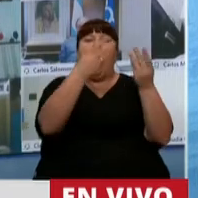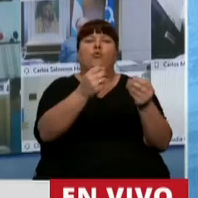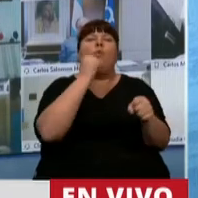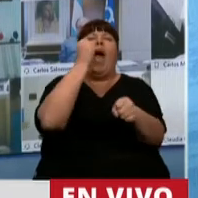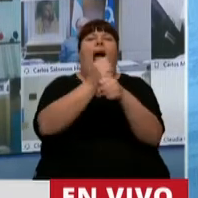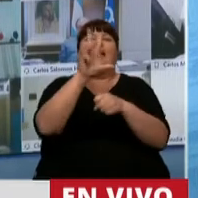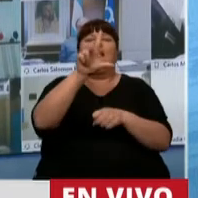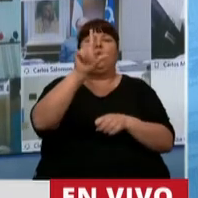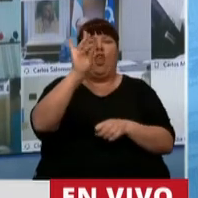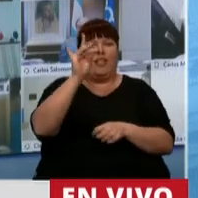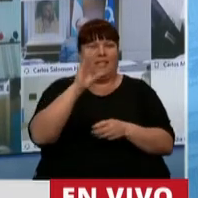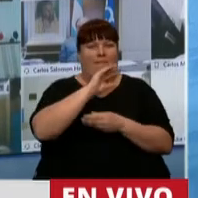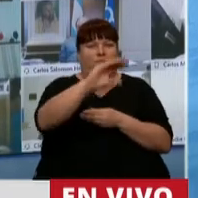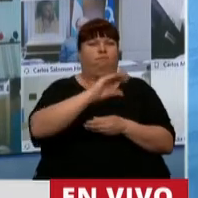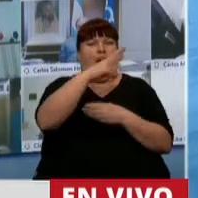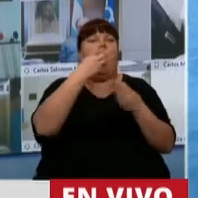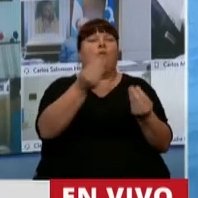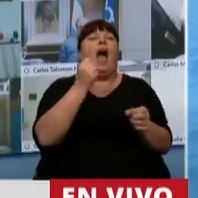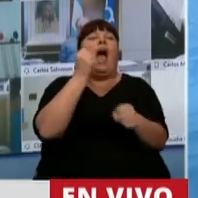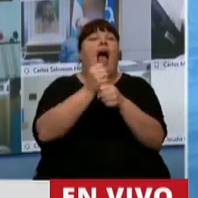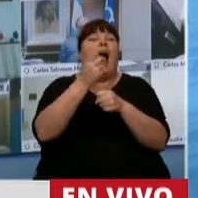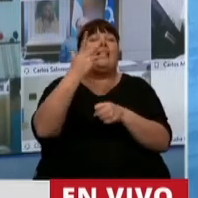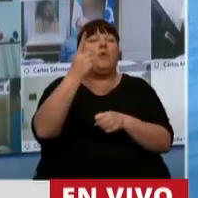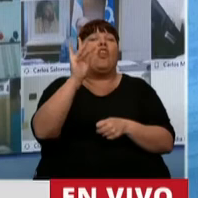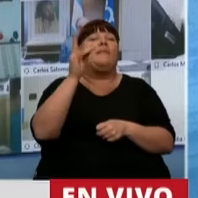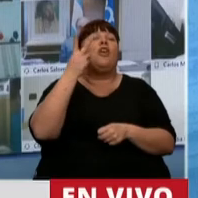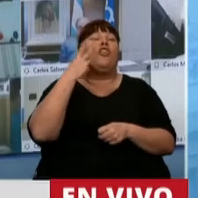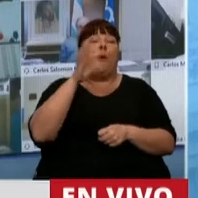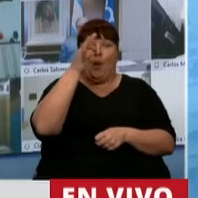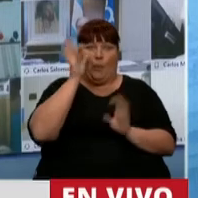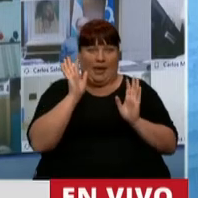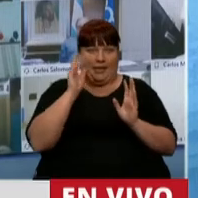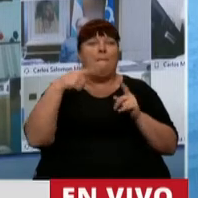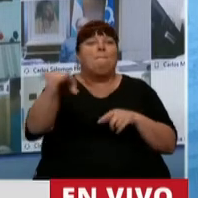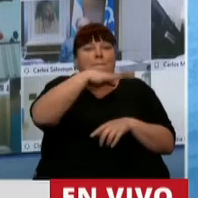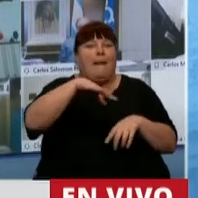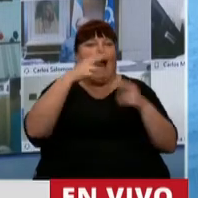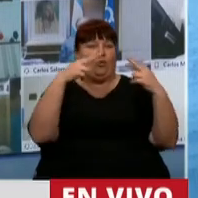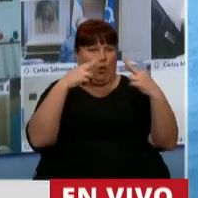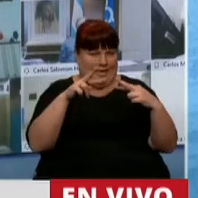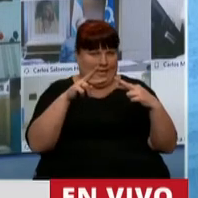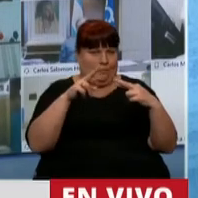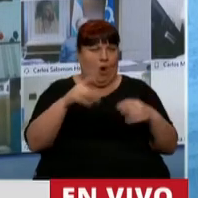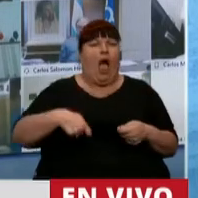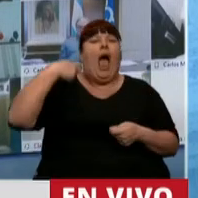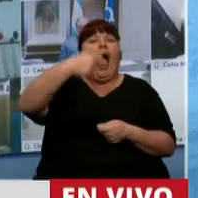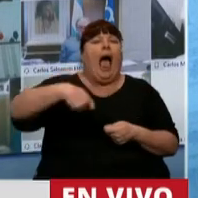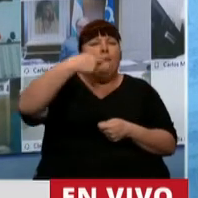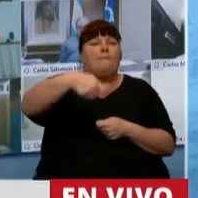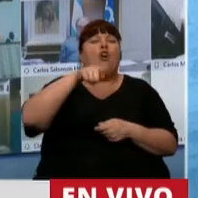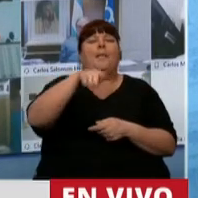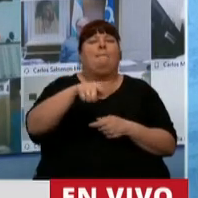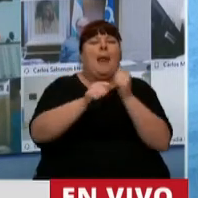31 de diciembre del 2020 para todo el sector turístico. Aportes no reembolsables para